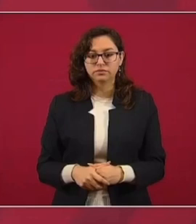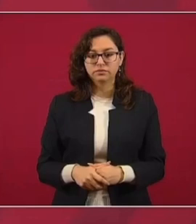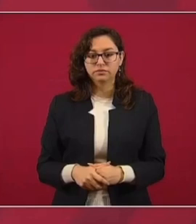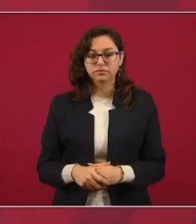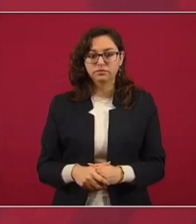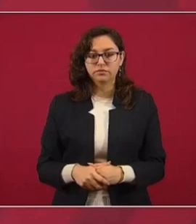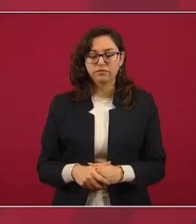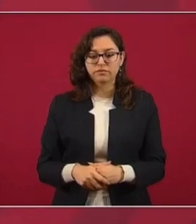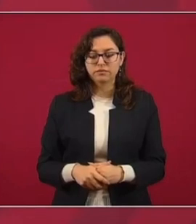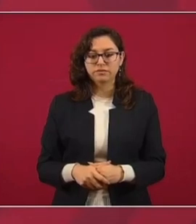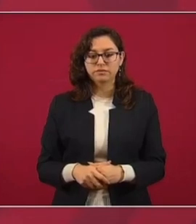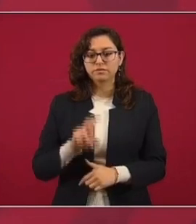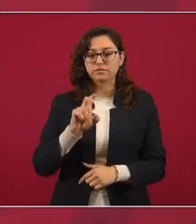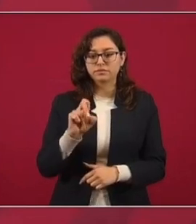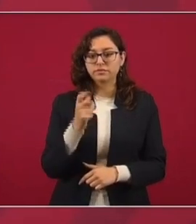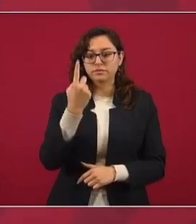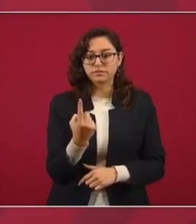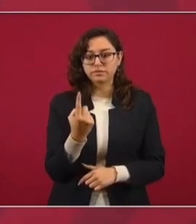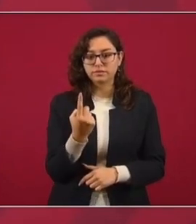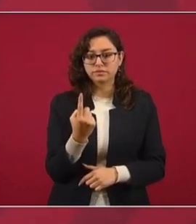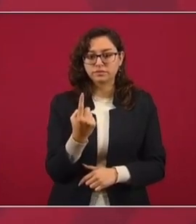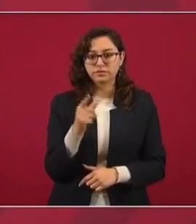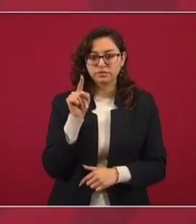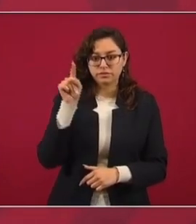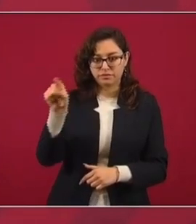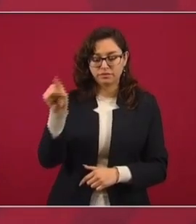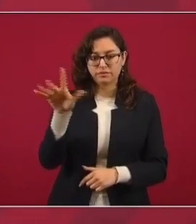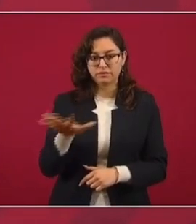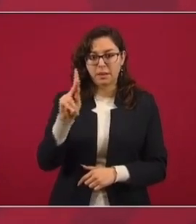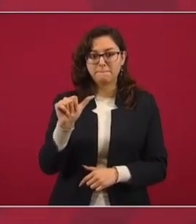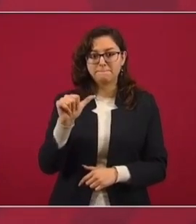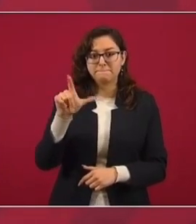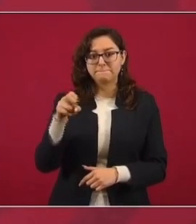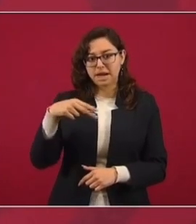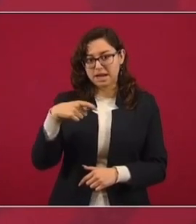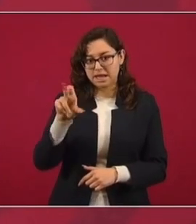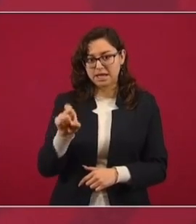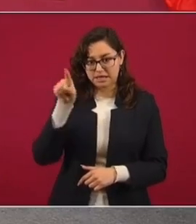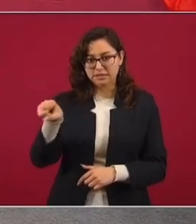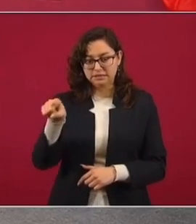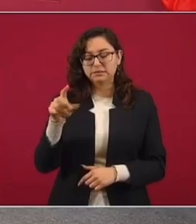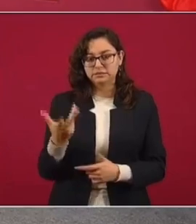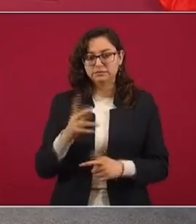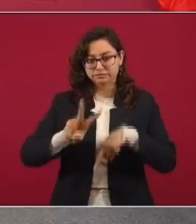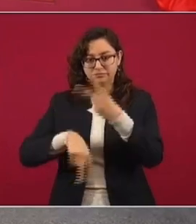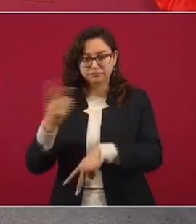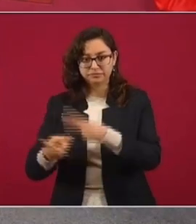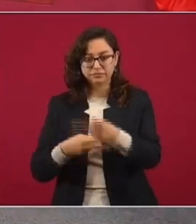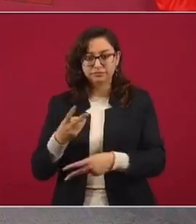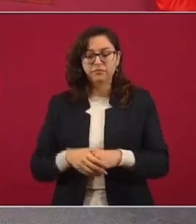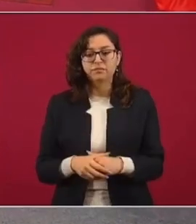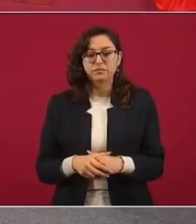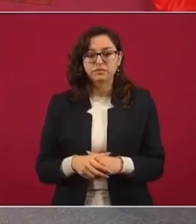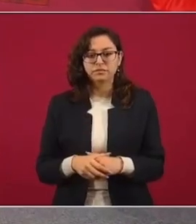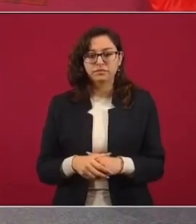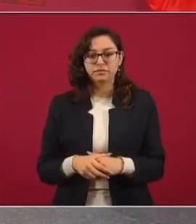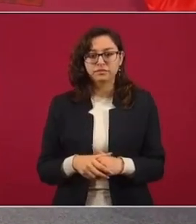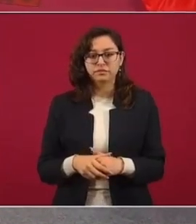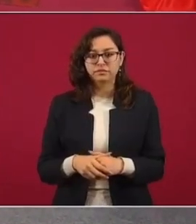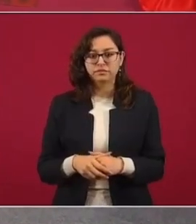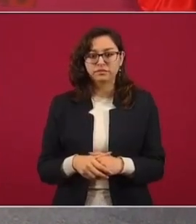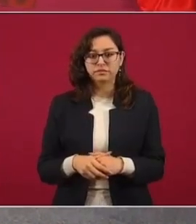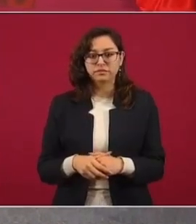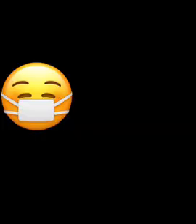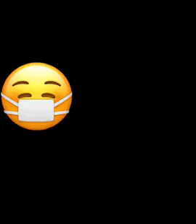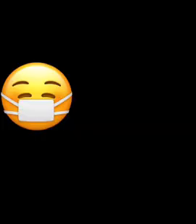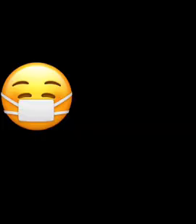a estar en la zona arqueológica de Palenque. Ahí voy a recibir el año nuevo. Vamos a estar con la